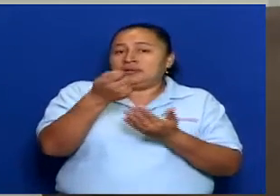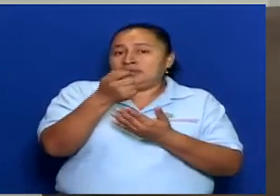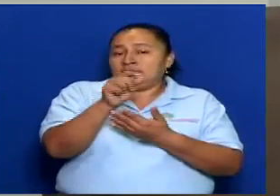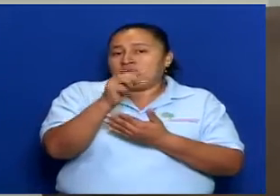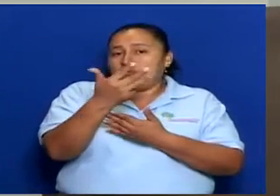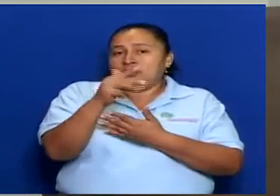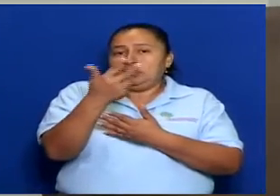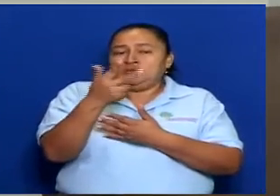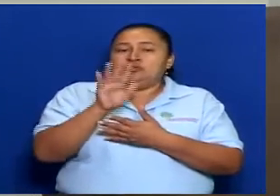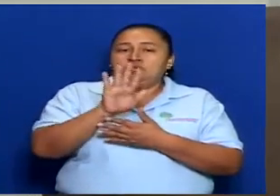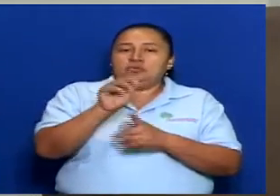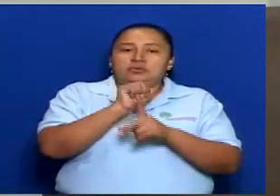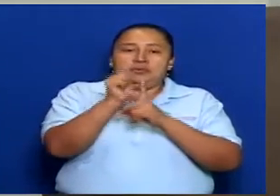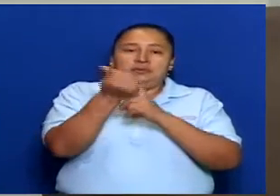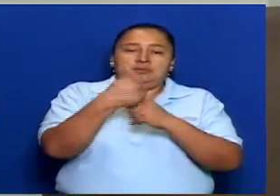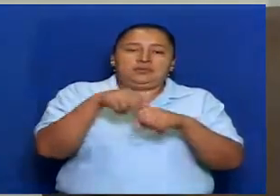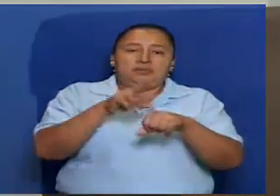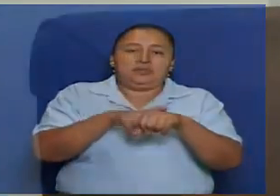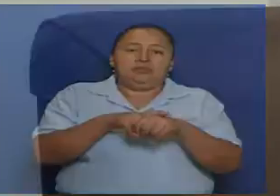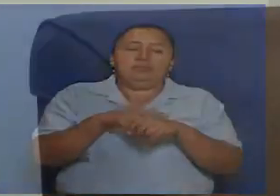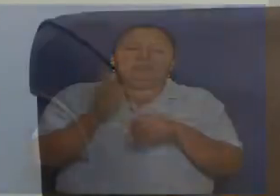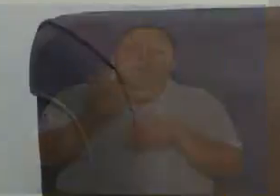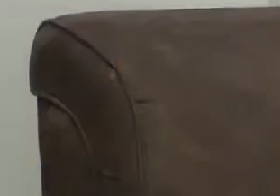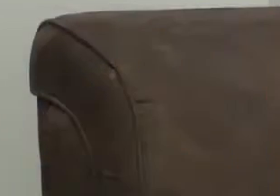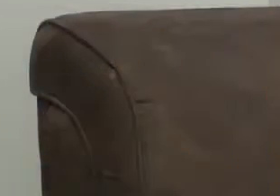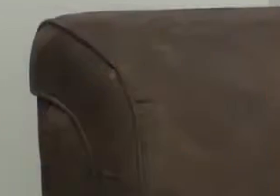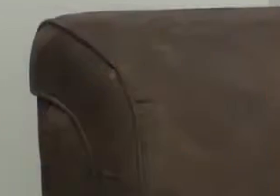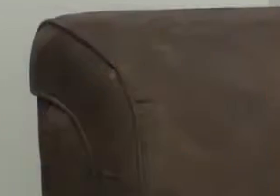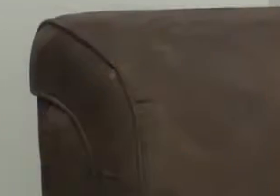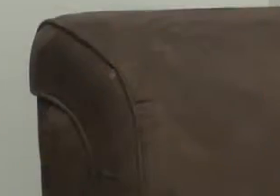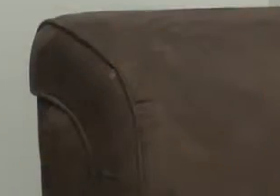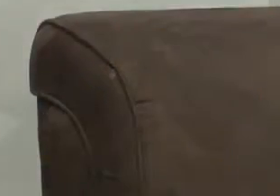98, su canal parlamentario. Hasta pronto.